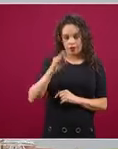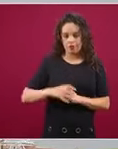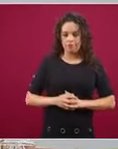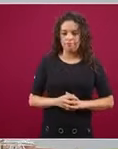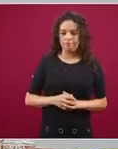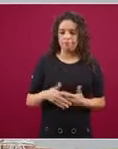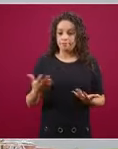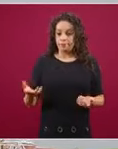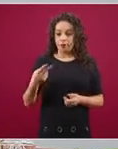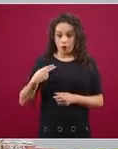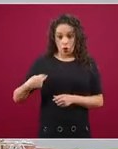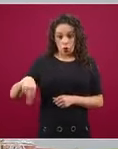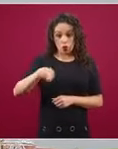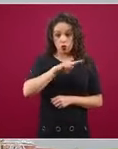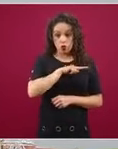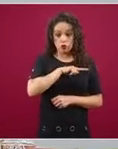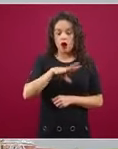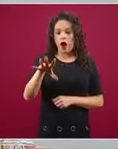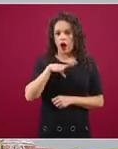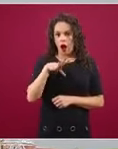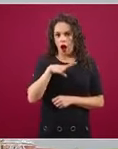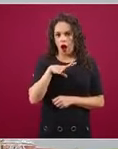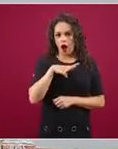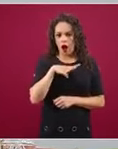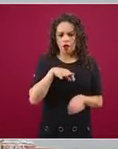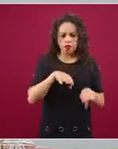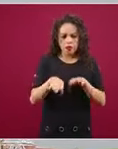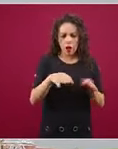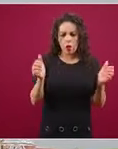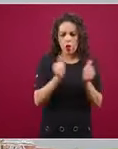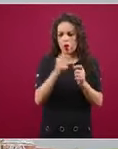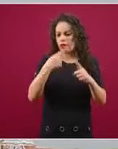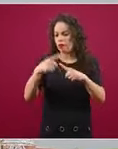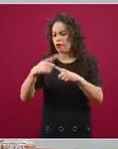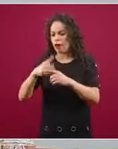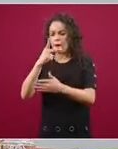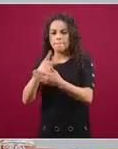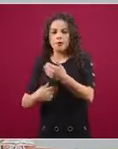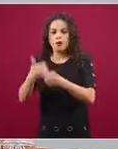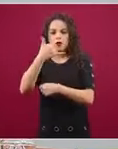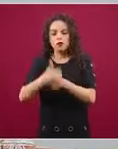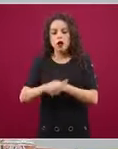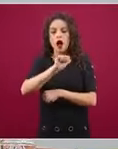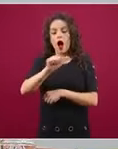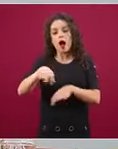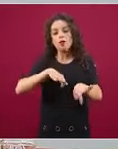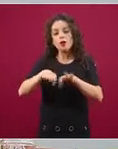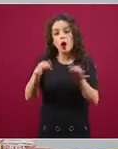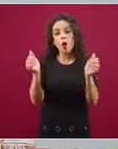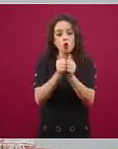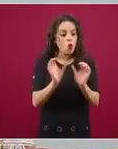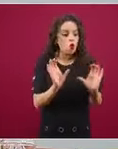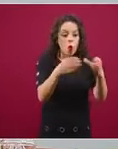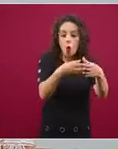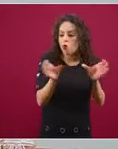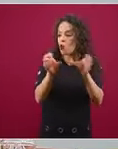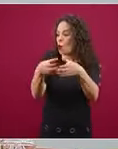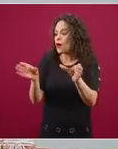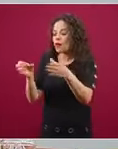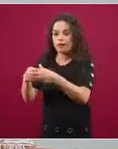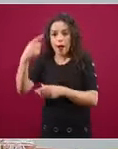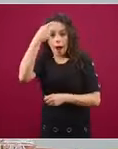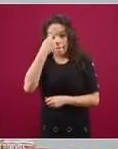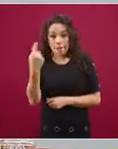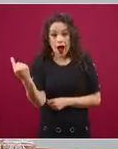trabajando varios proyectos de metodología de trabajo comunitario para poder fortalecer